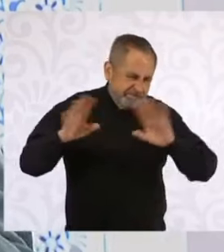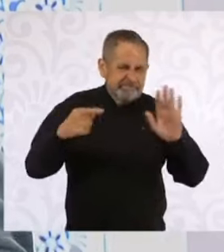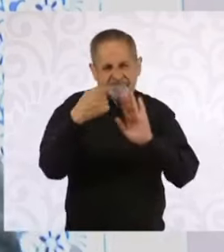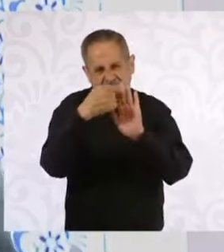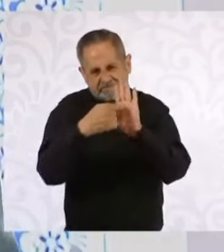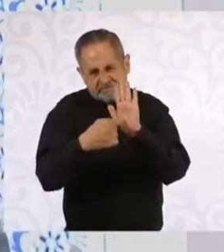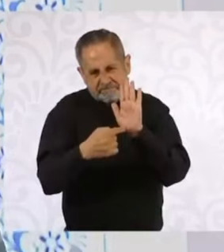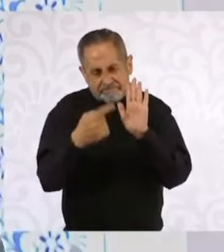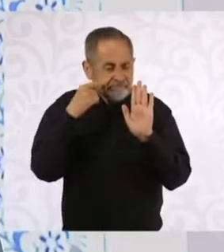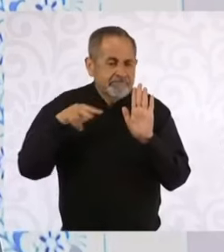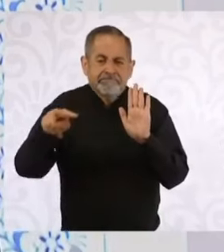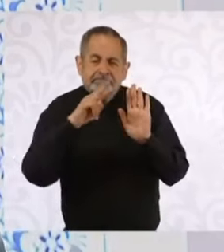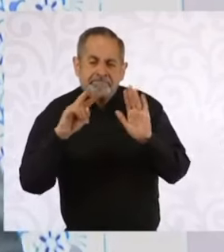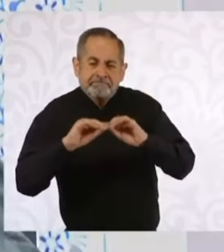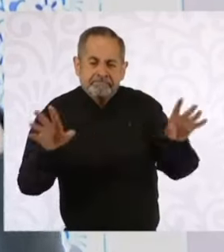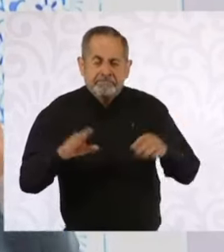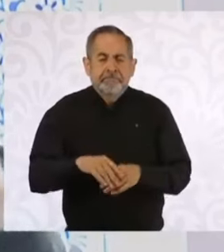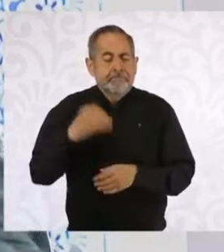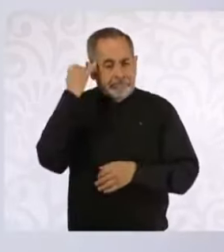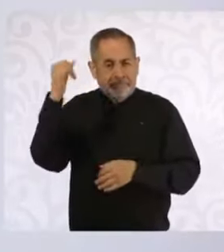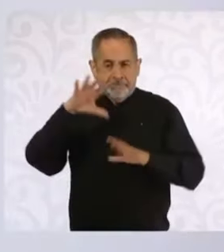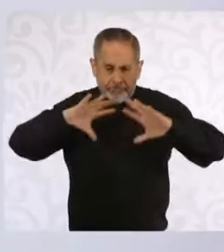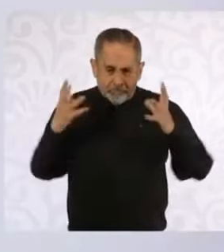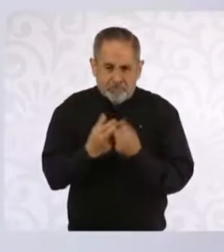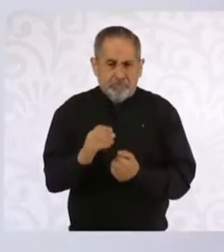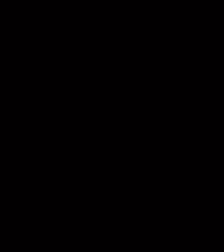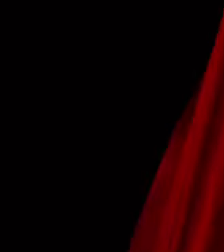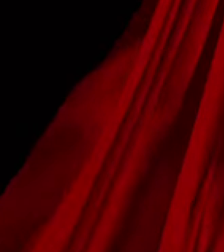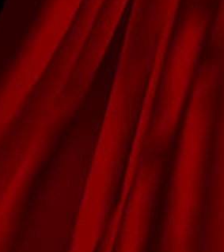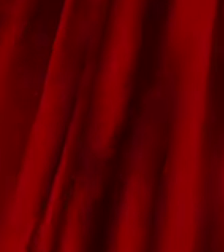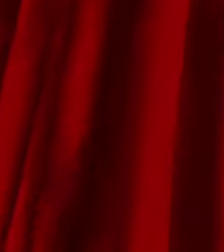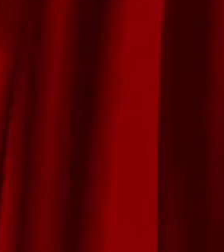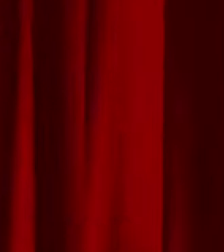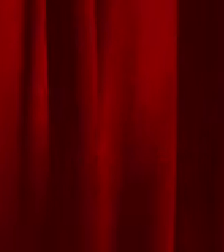pronto para que sea una idea integral tanto de CFE como de Pemex.